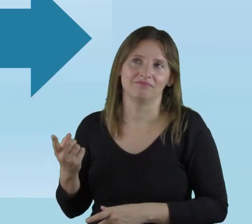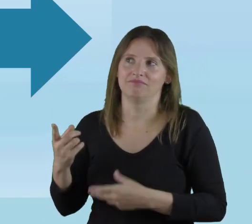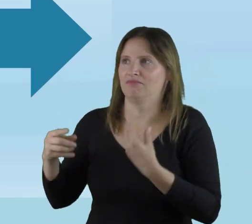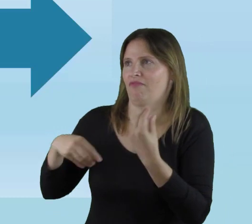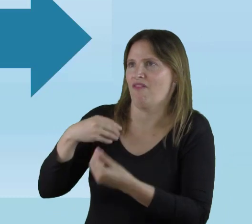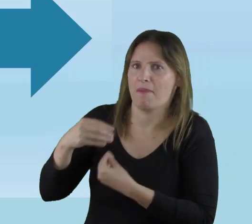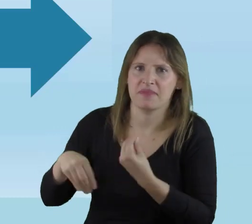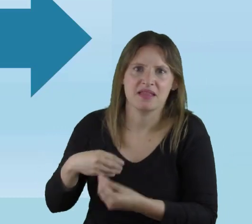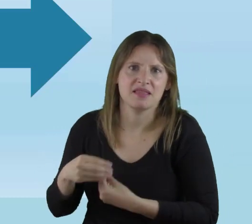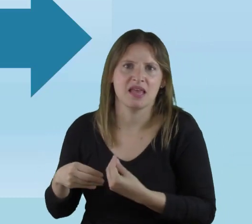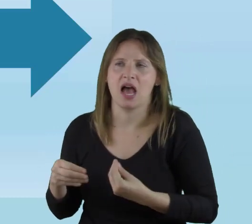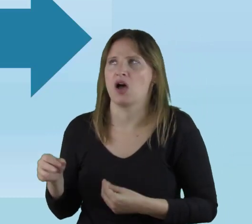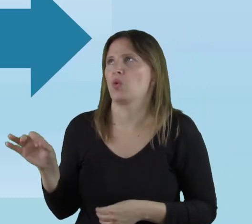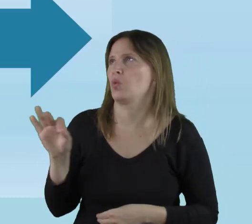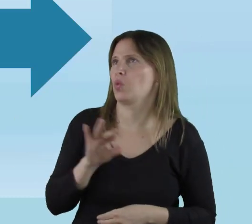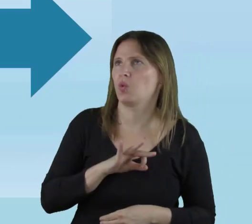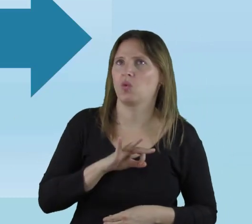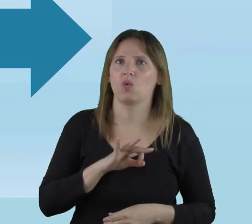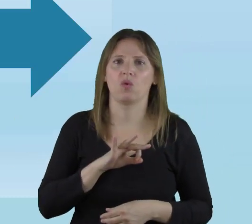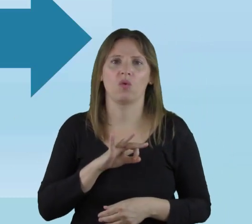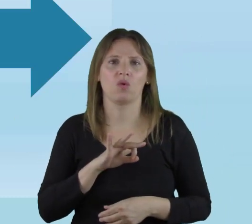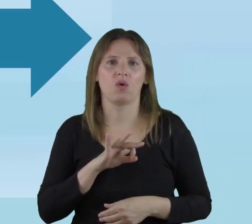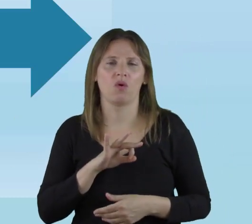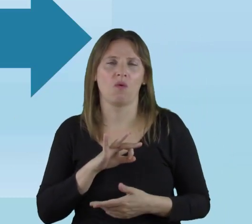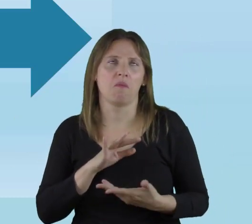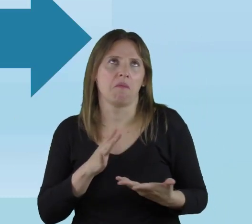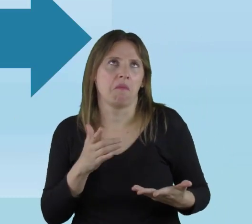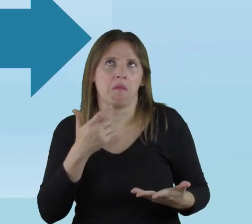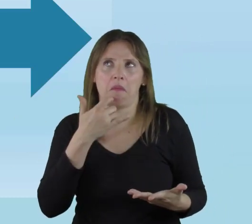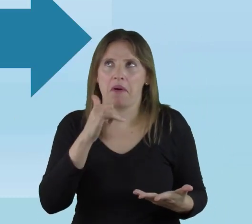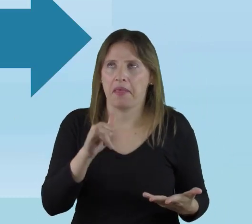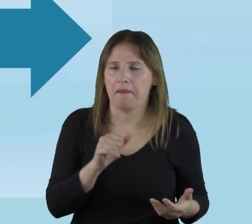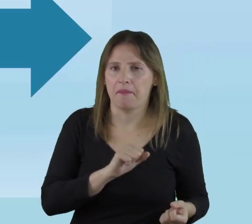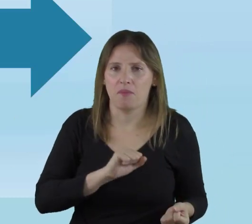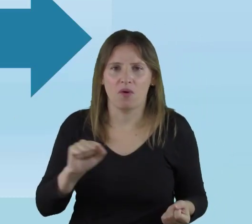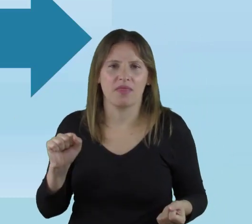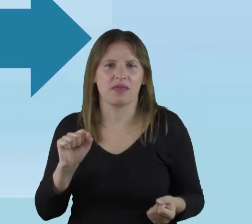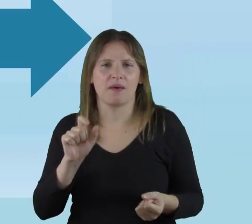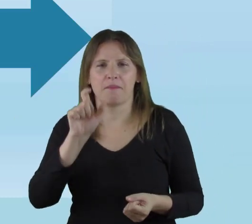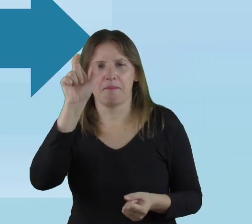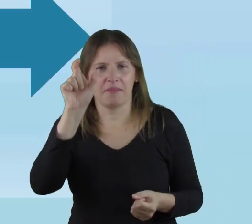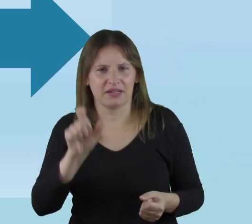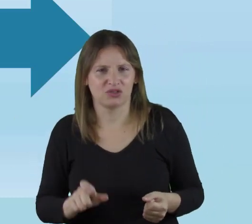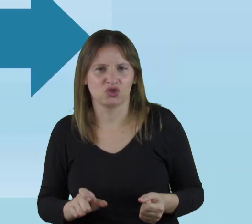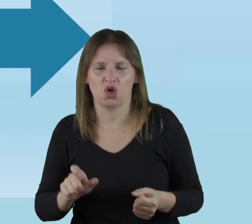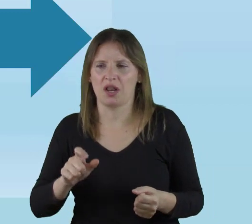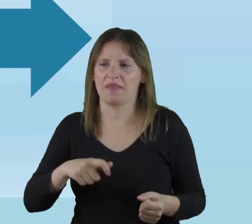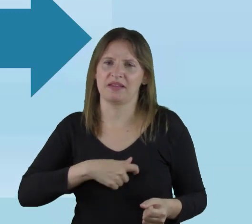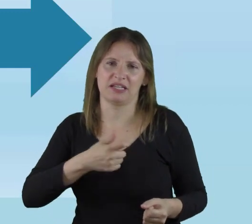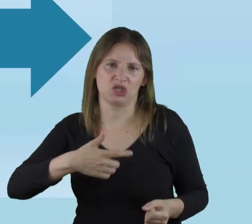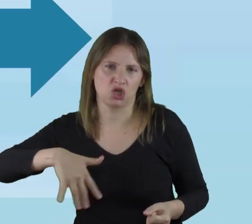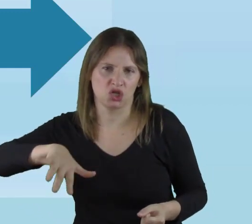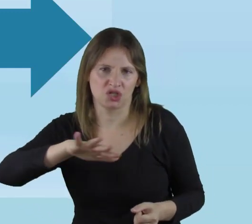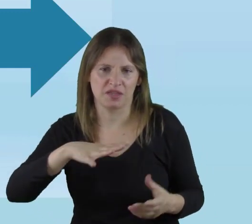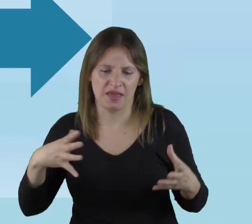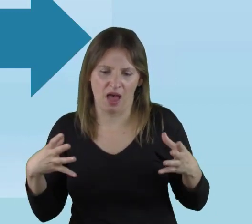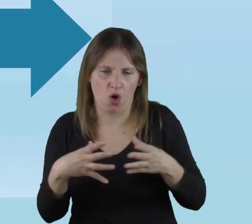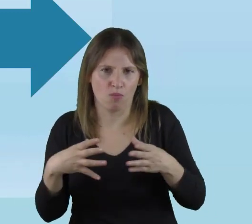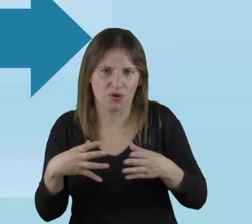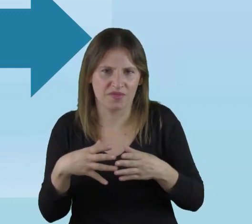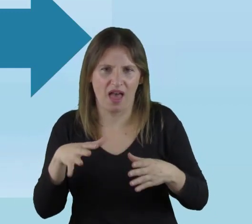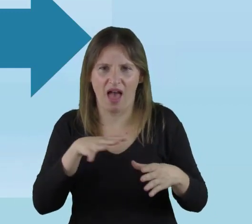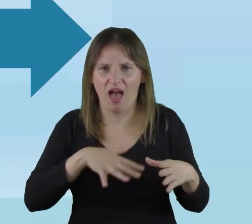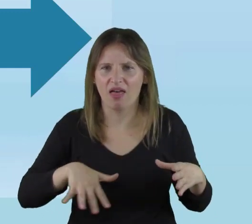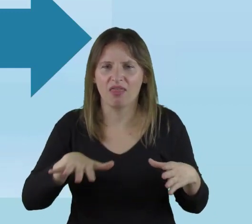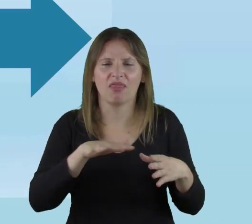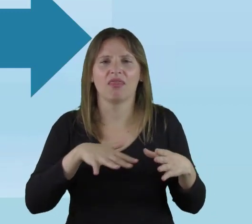apoyo. Ya sean las familias, ya sean los, de repente, las personas de la comunidad,